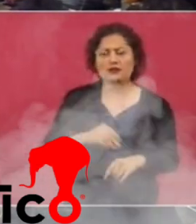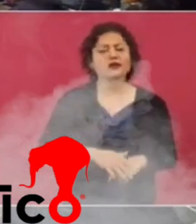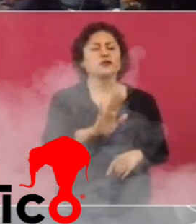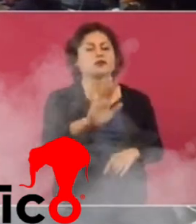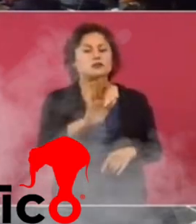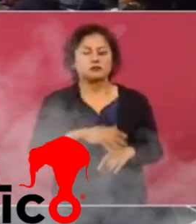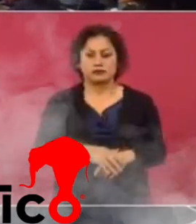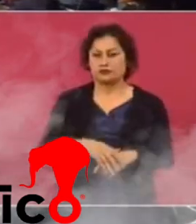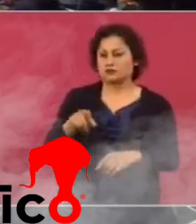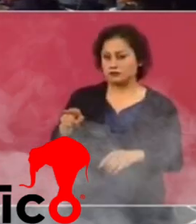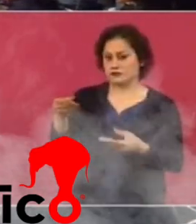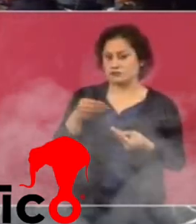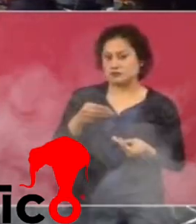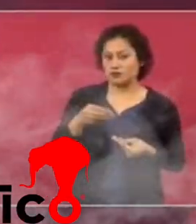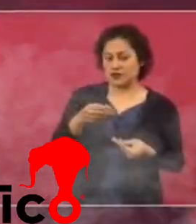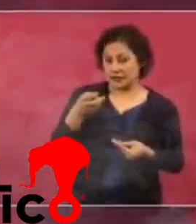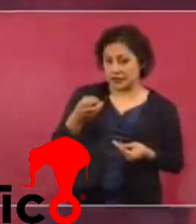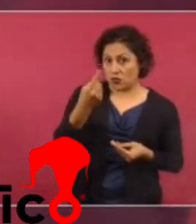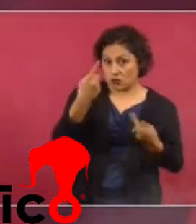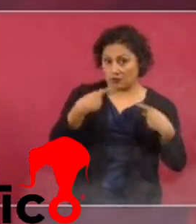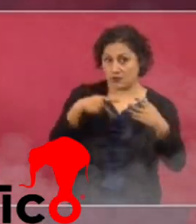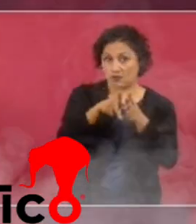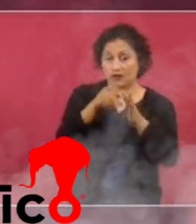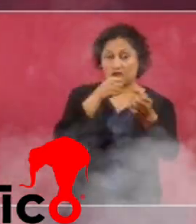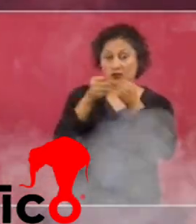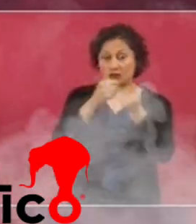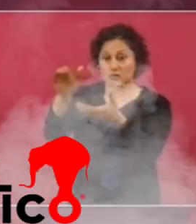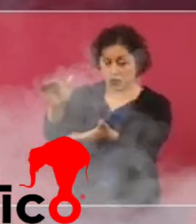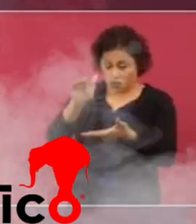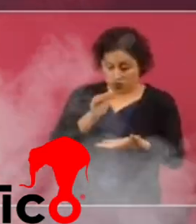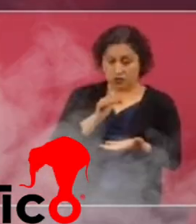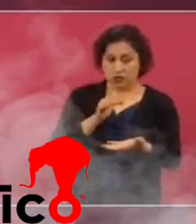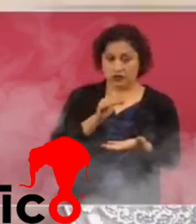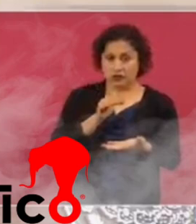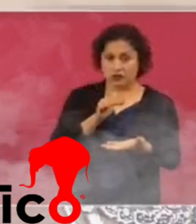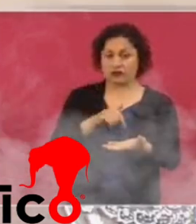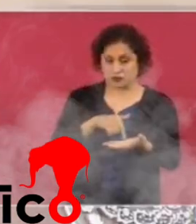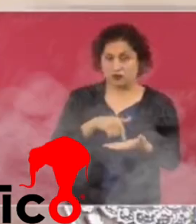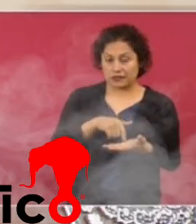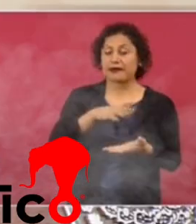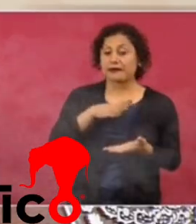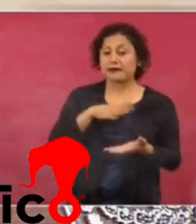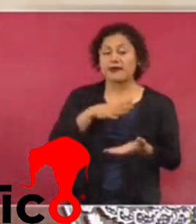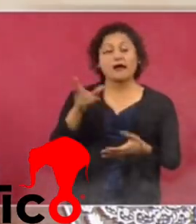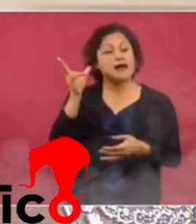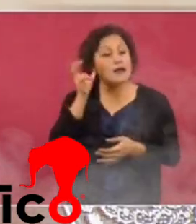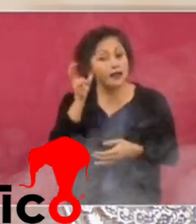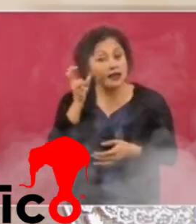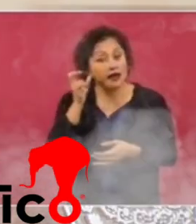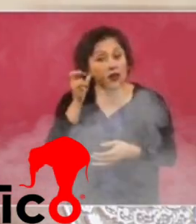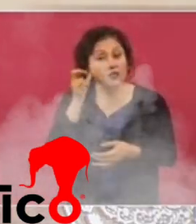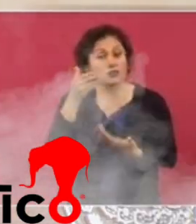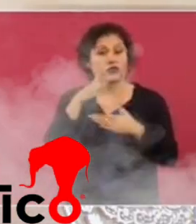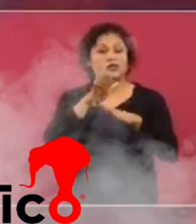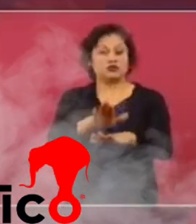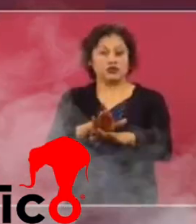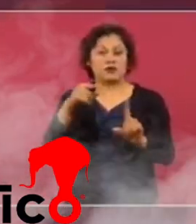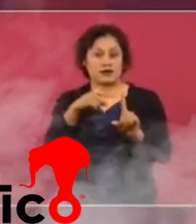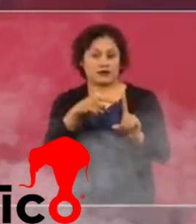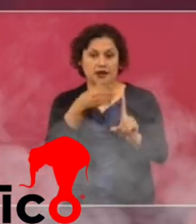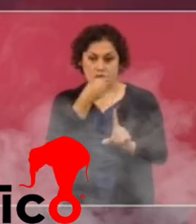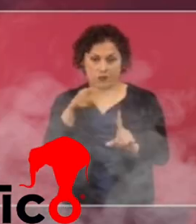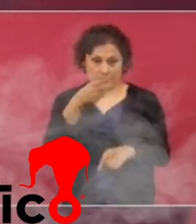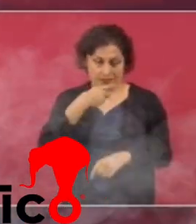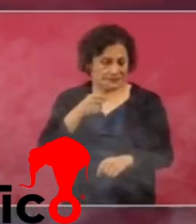exacto, preguntarle si... Nos trajo... Si se tienen pruebas... Precisamente, espérame, nos trajo un audio de este señor hablando